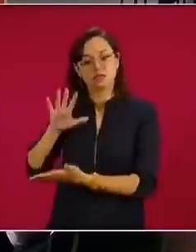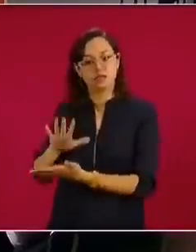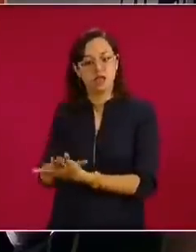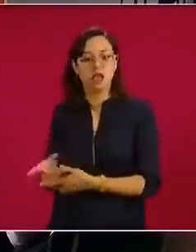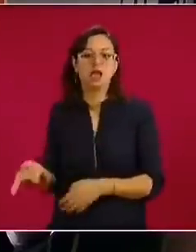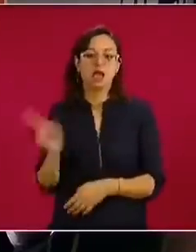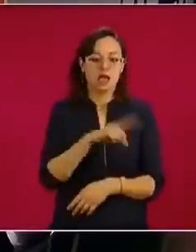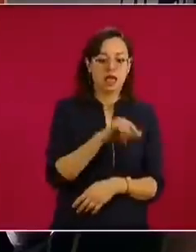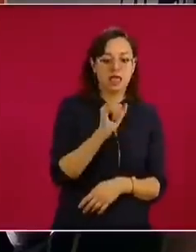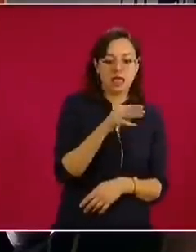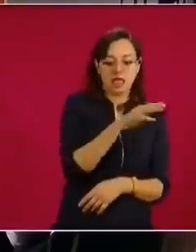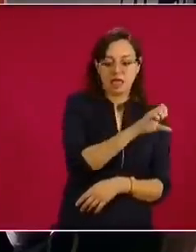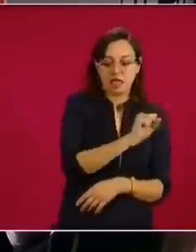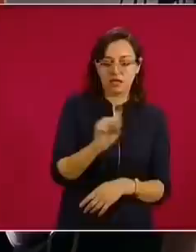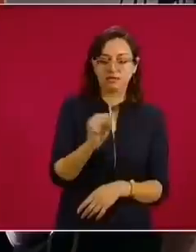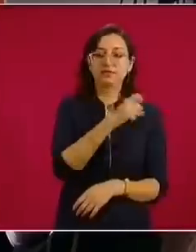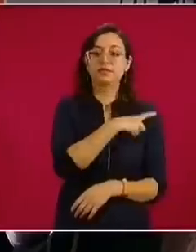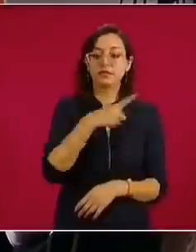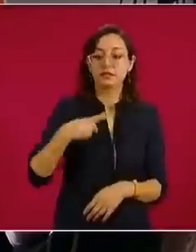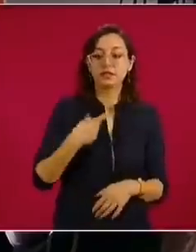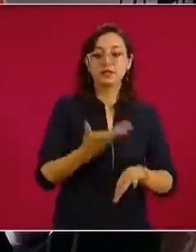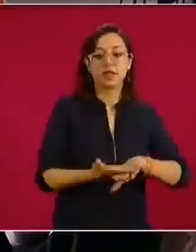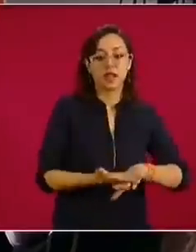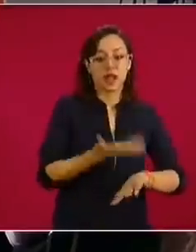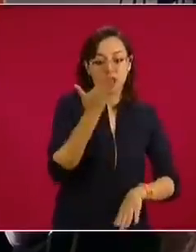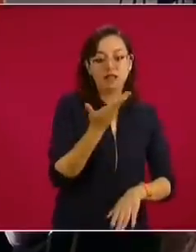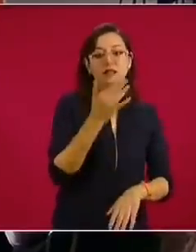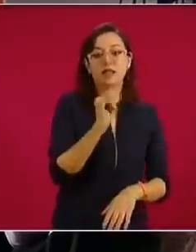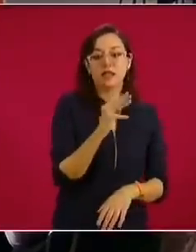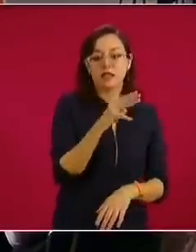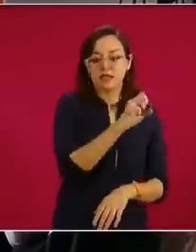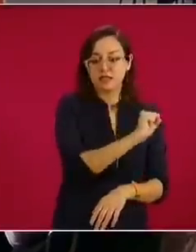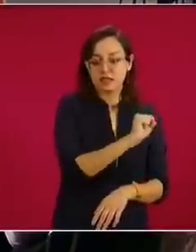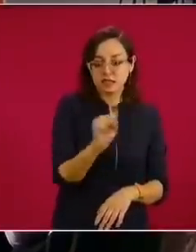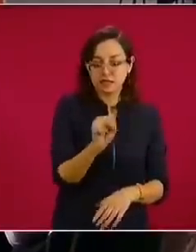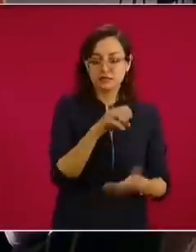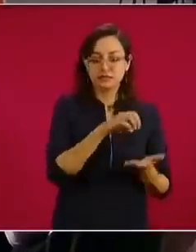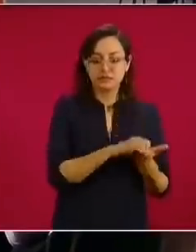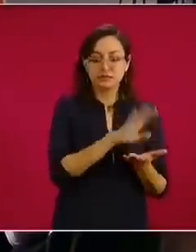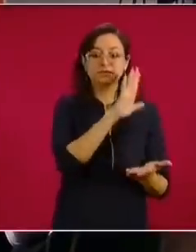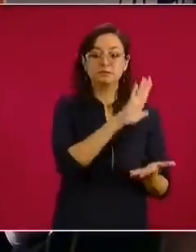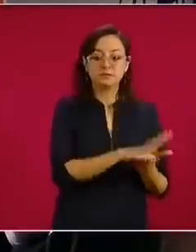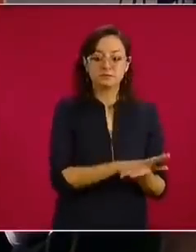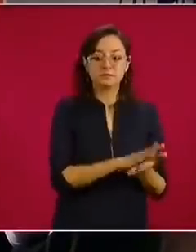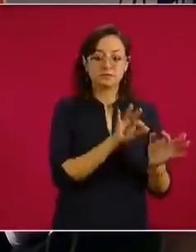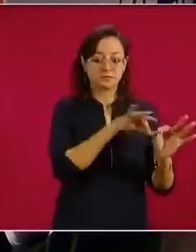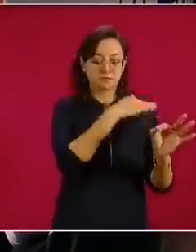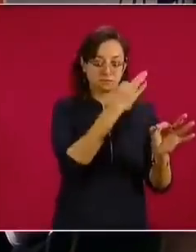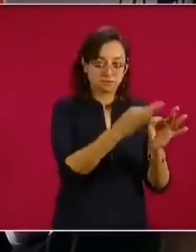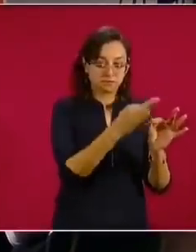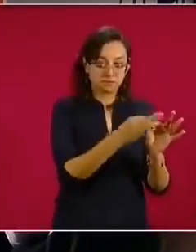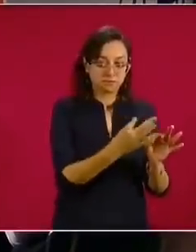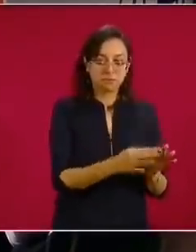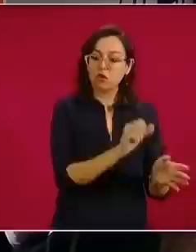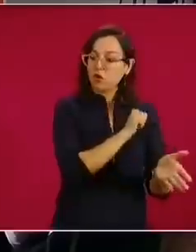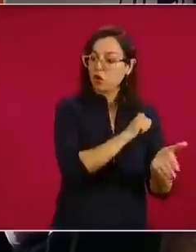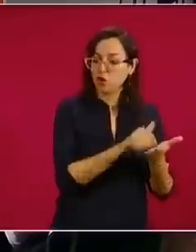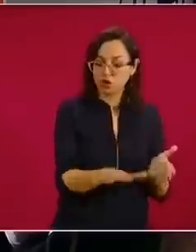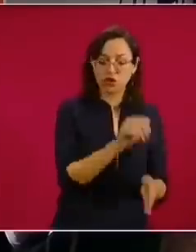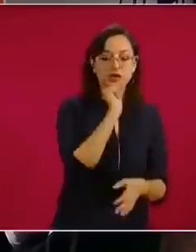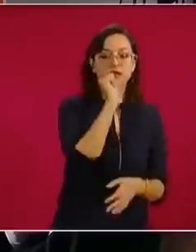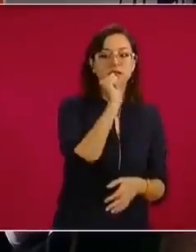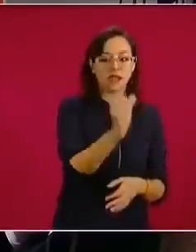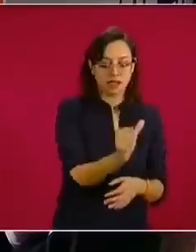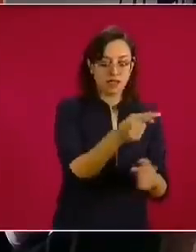ser patrones dados de alta en el IMSS que hayan cumplido con el requisito de no haber despedido,